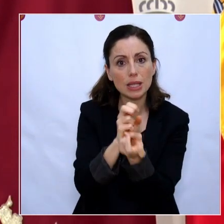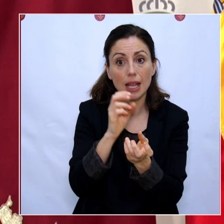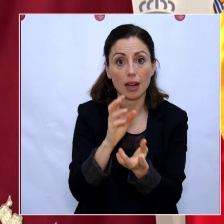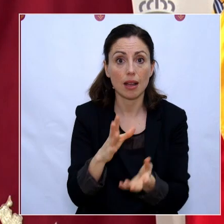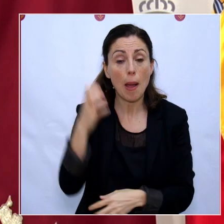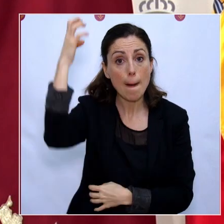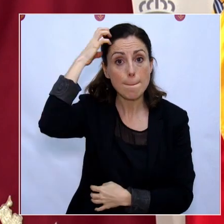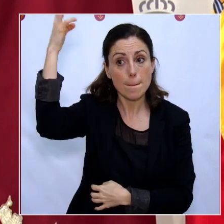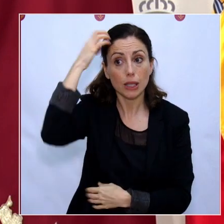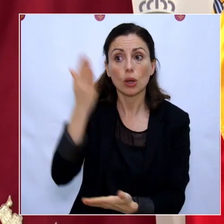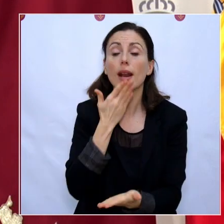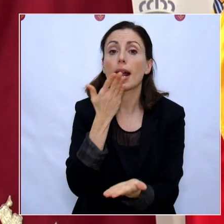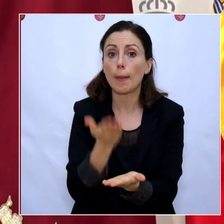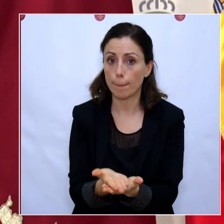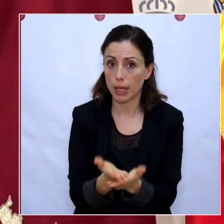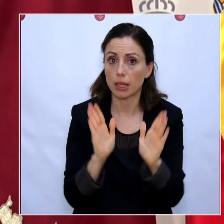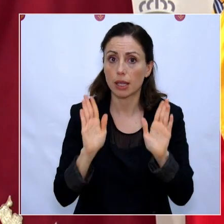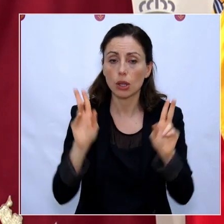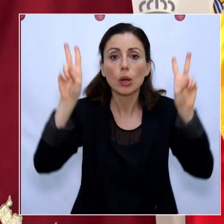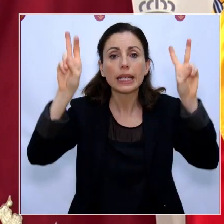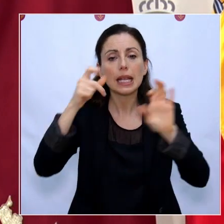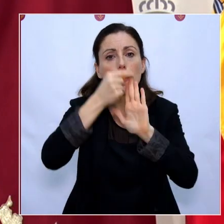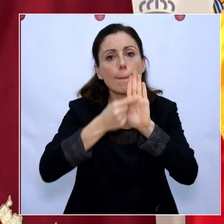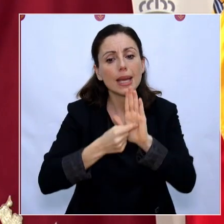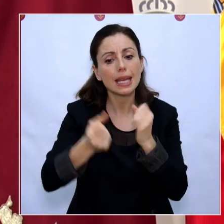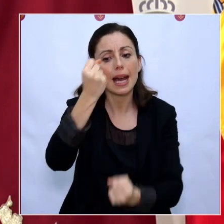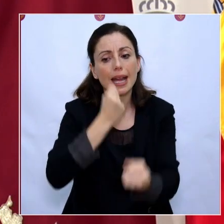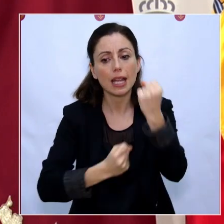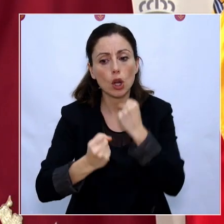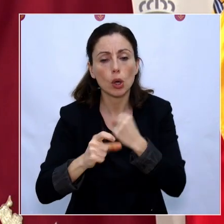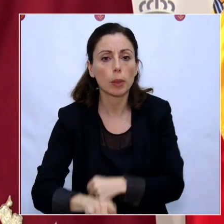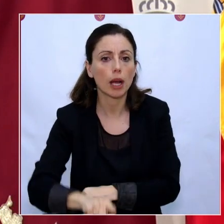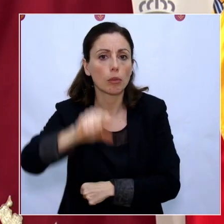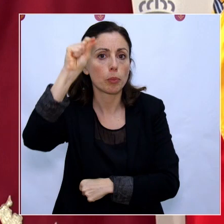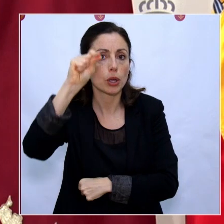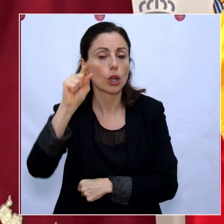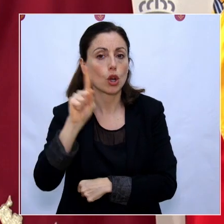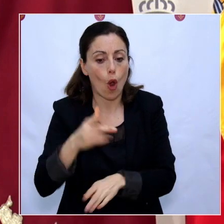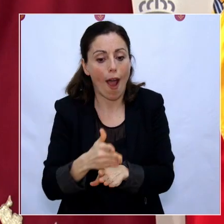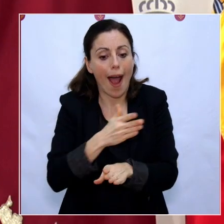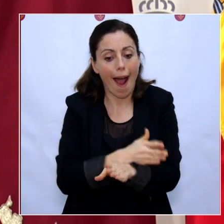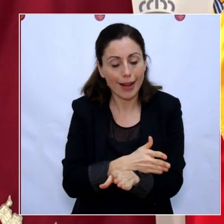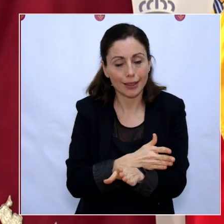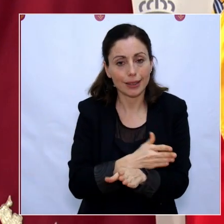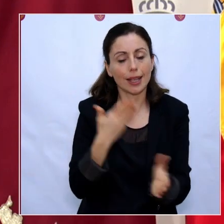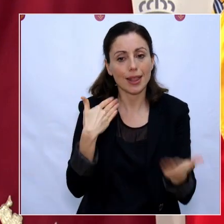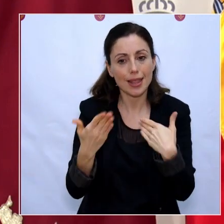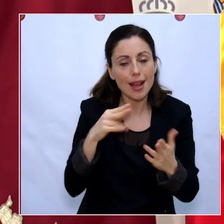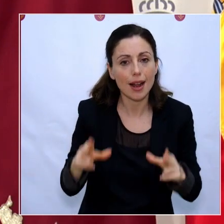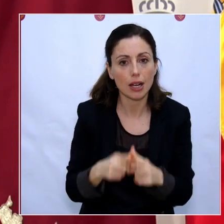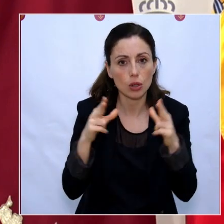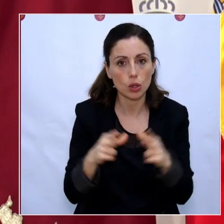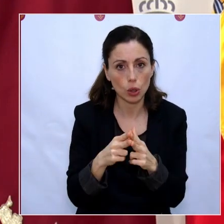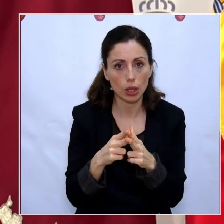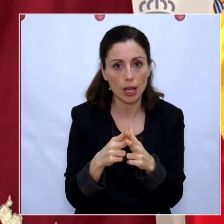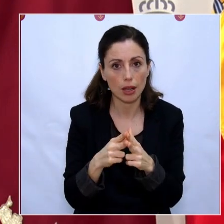y que no adopte medidas en materia económica sin un previo diálogo social. Es necesario garantizar que se conserve